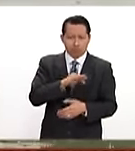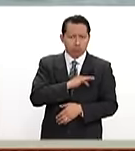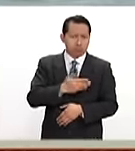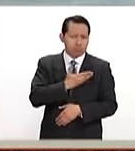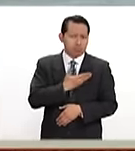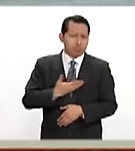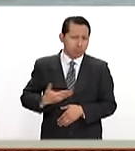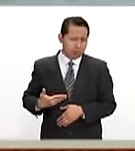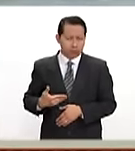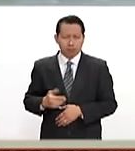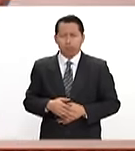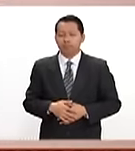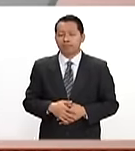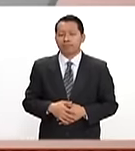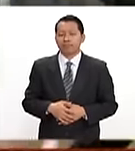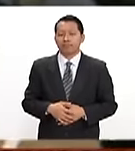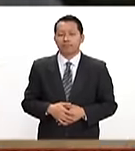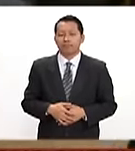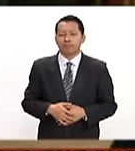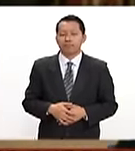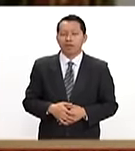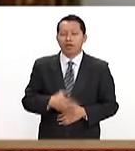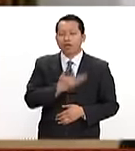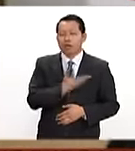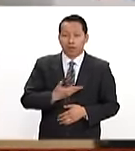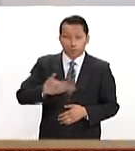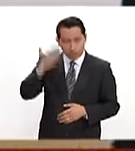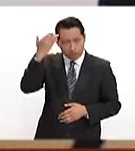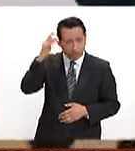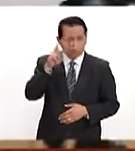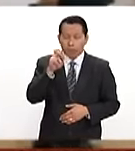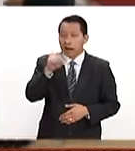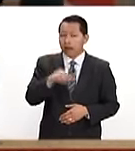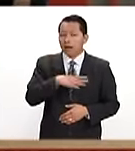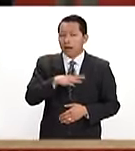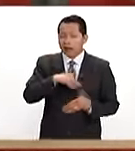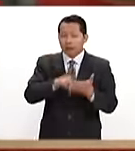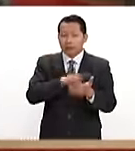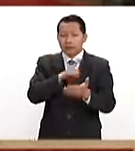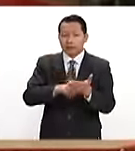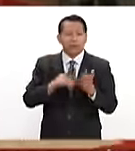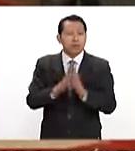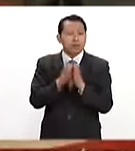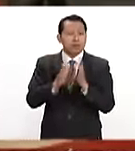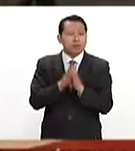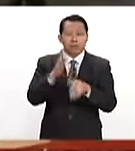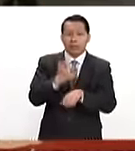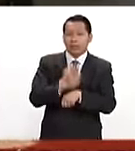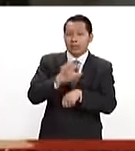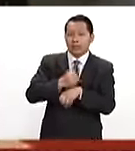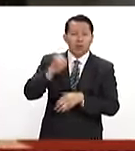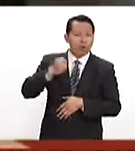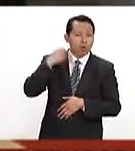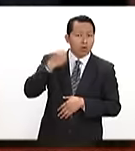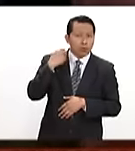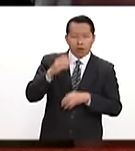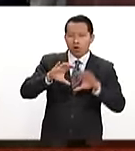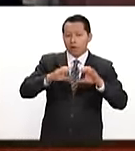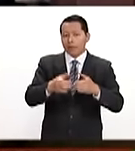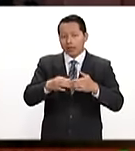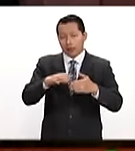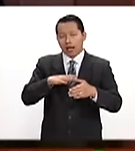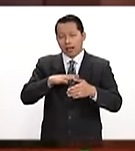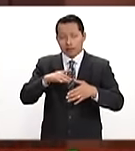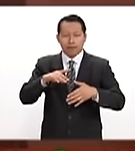que impulsa su construcción. El presidente Enrique Peña Nieto cancela su participación en la quinta cumbre de la Comunidad de Estados